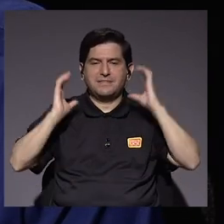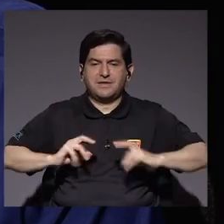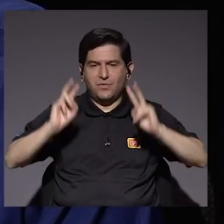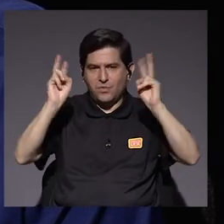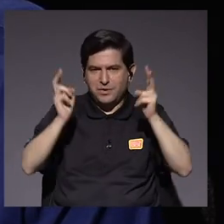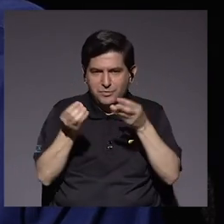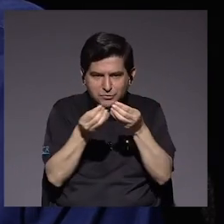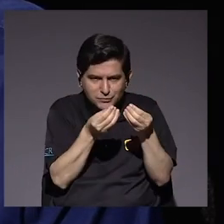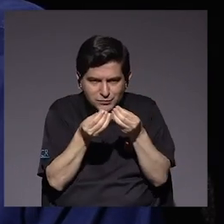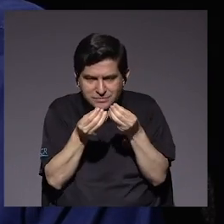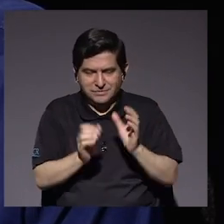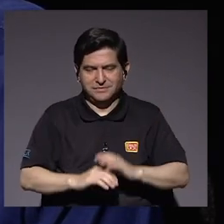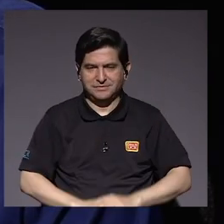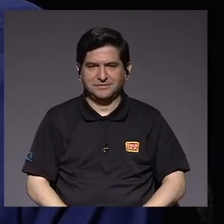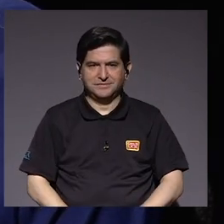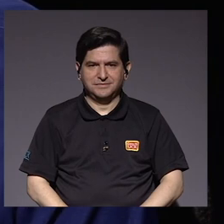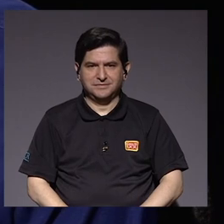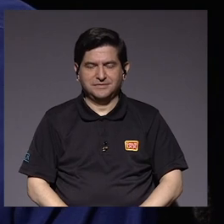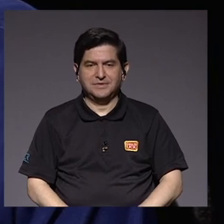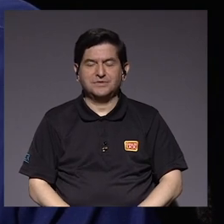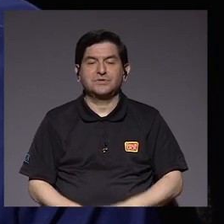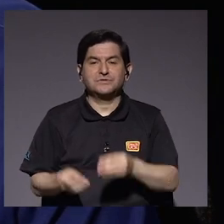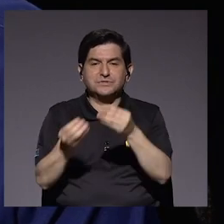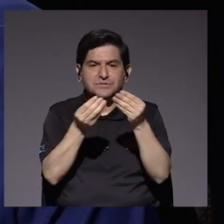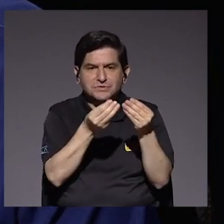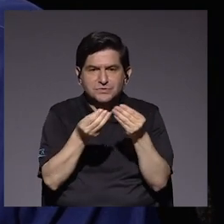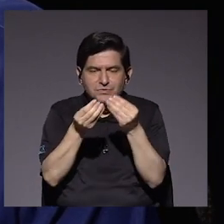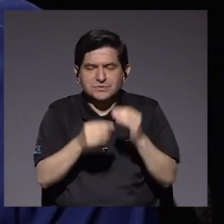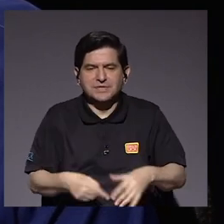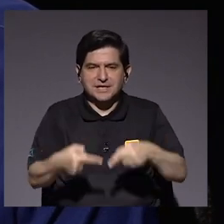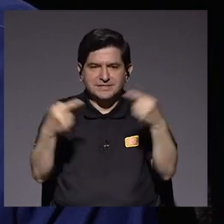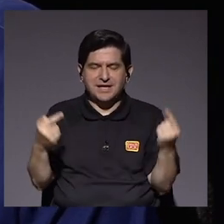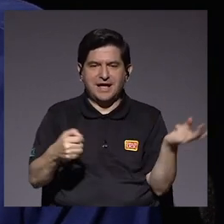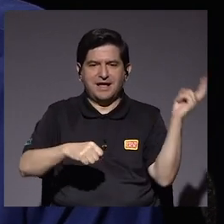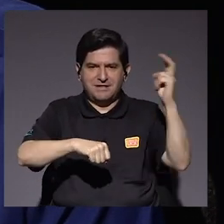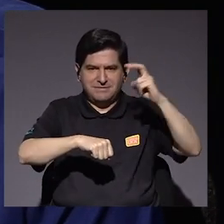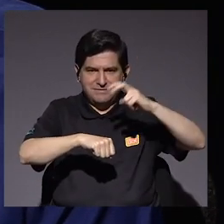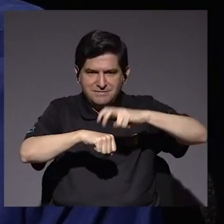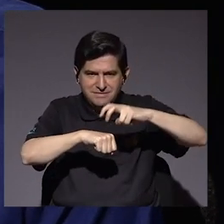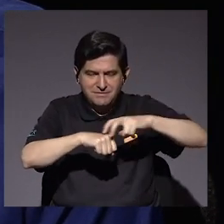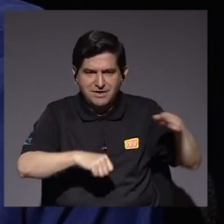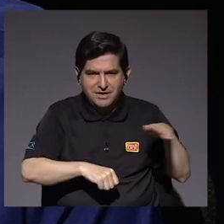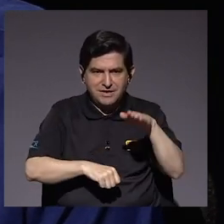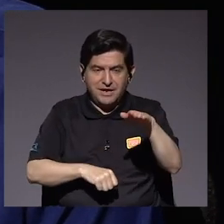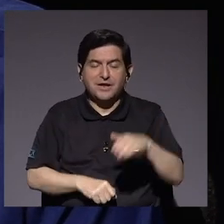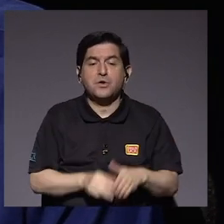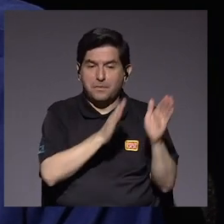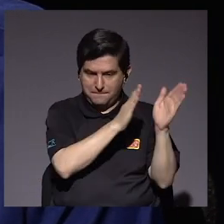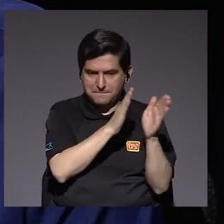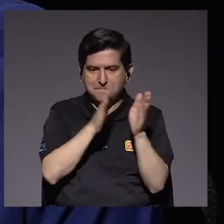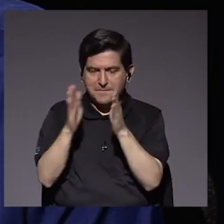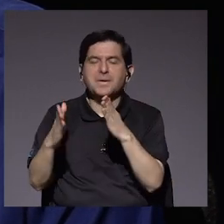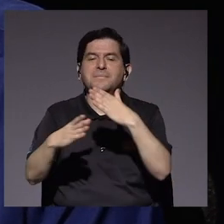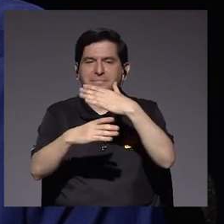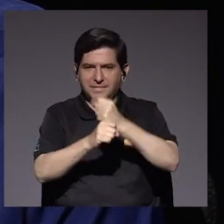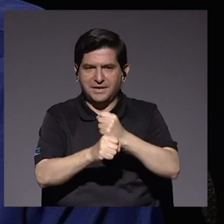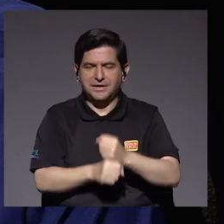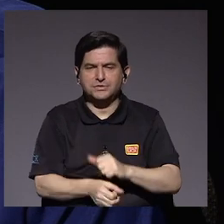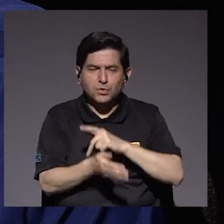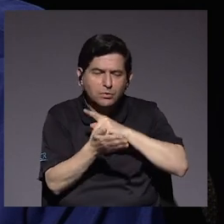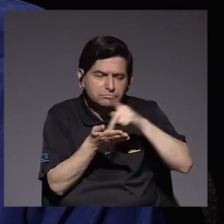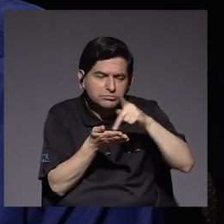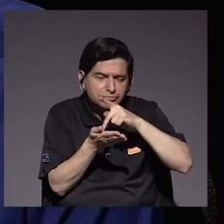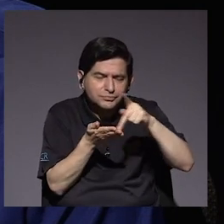anticuerpos. Entonces, los sueros antiofídicos son preparaciones de anticuerpos, preparaciones de